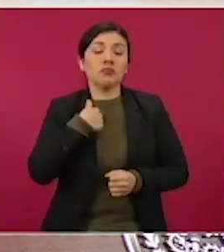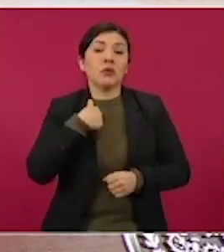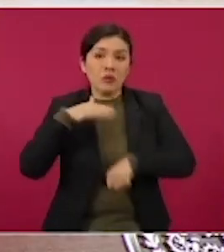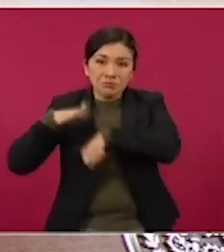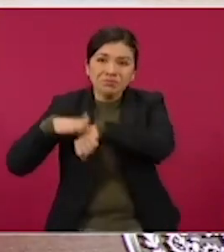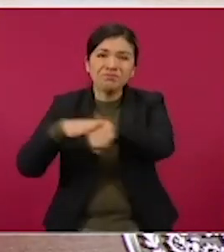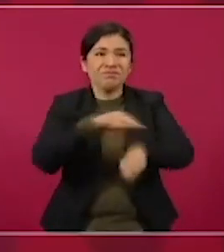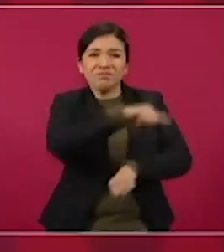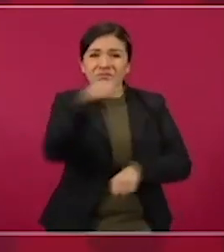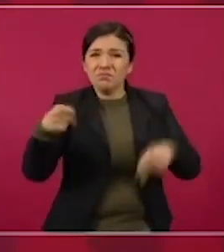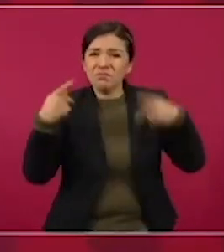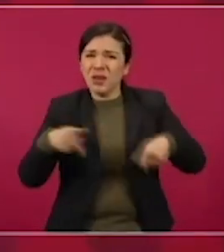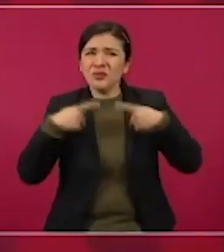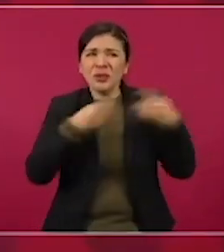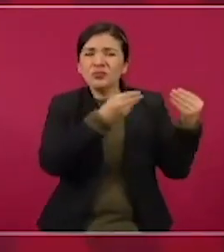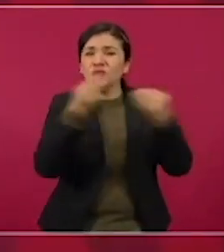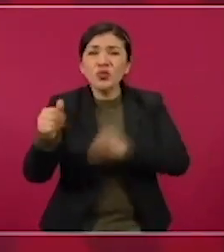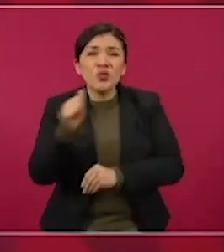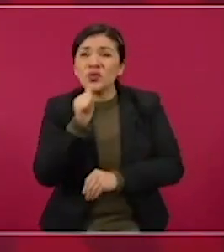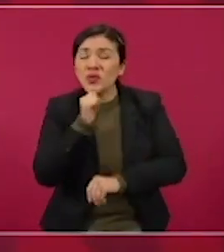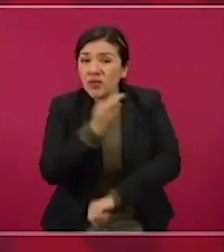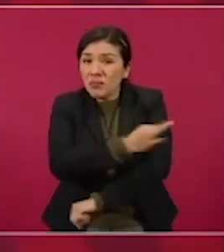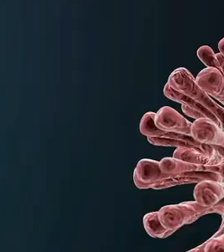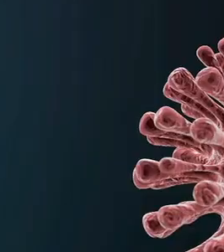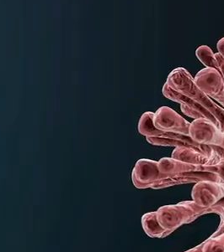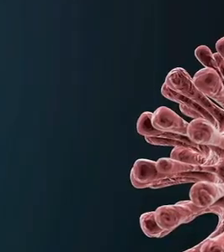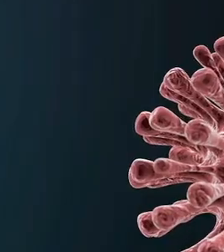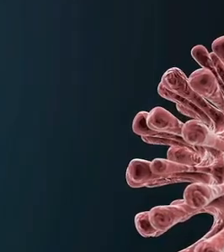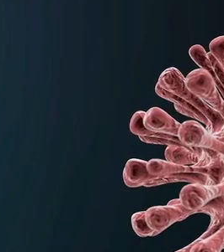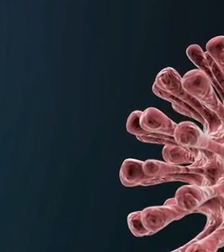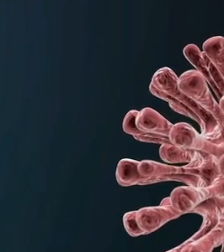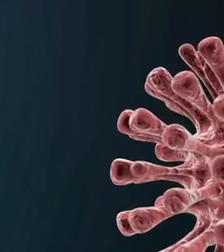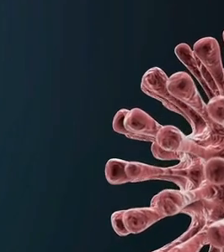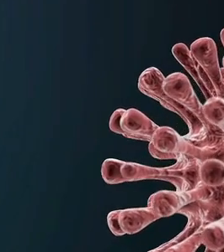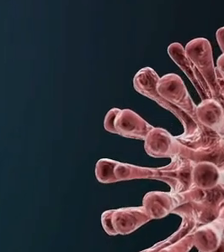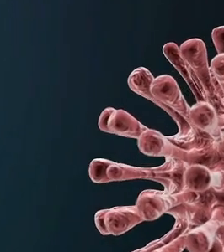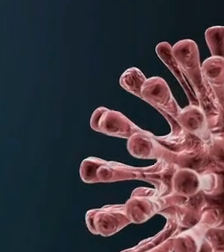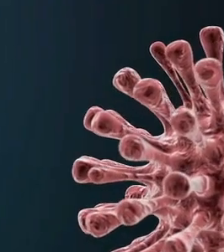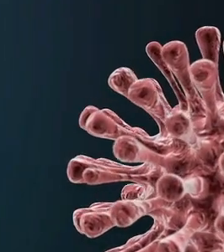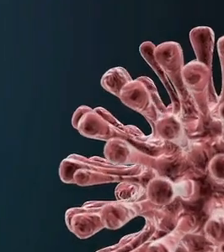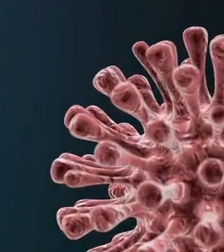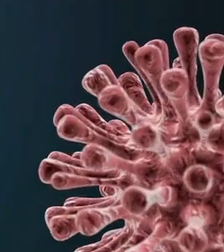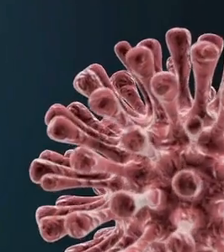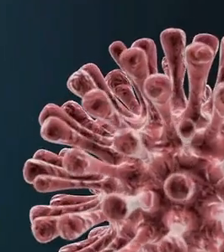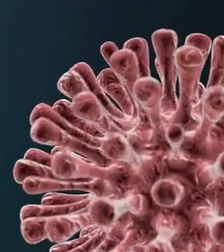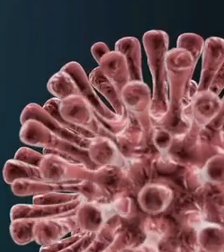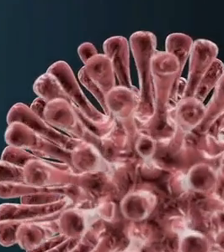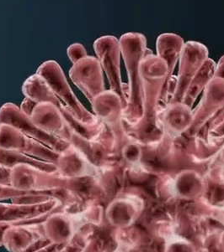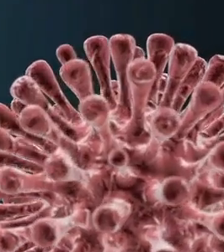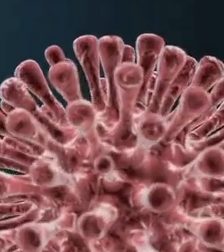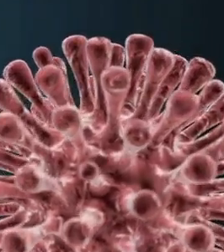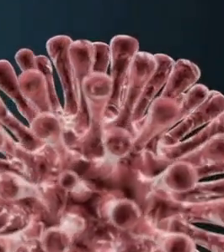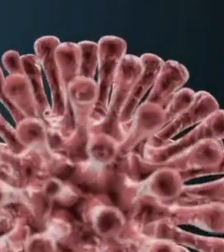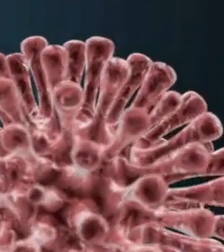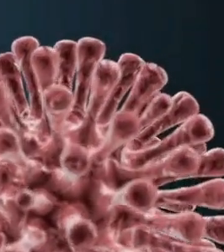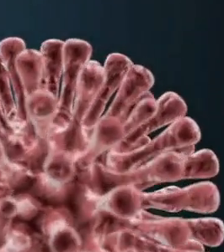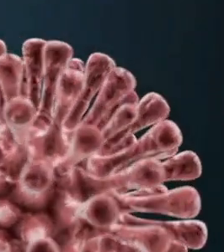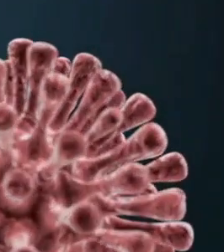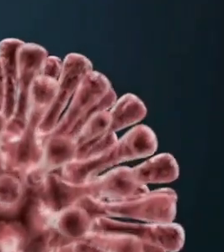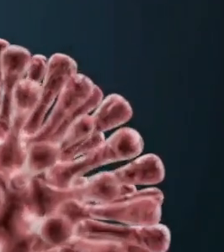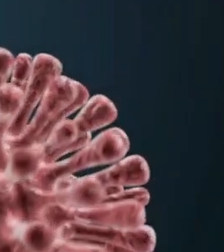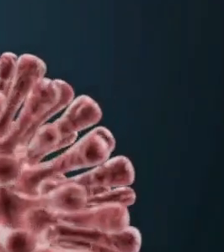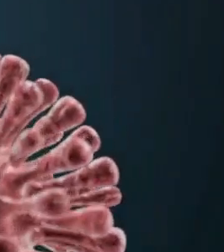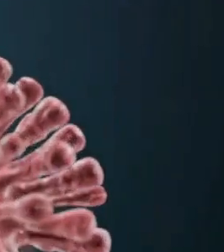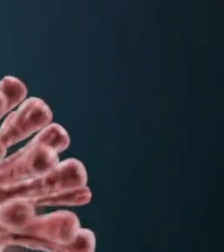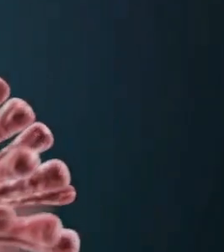no están vacunados para que acudan a recibir la inmunización contra COVID-19, ya que mencionó si uno está vacunado con las